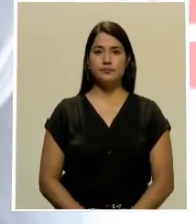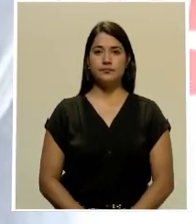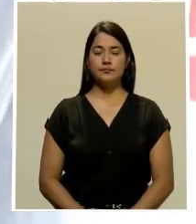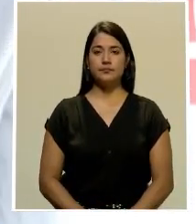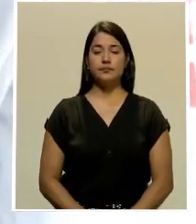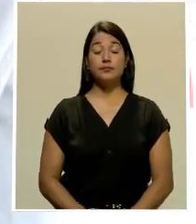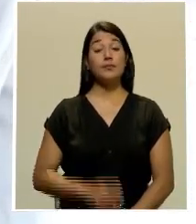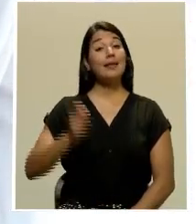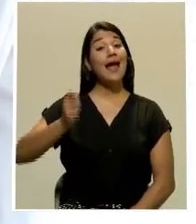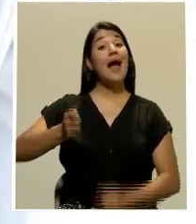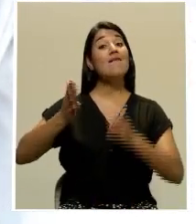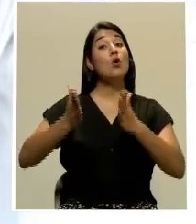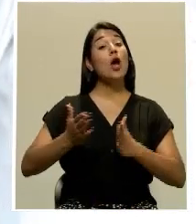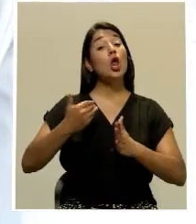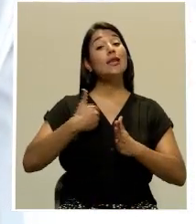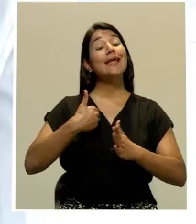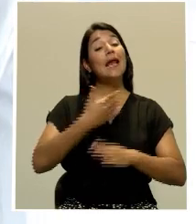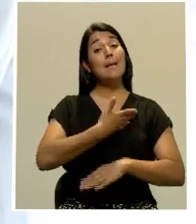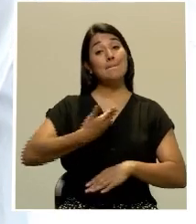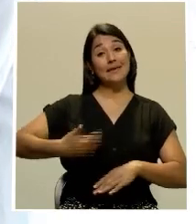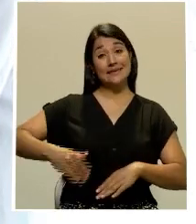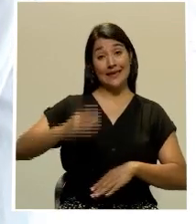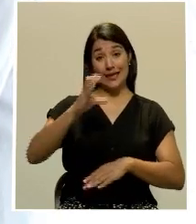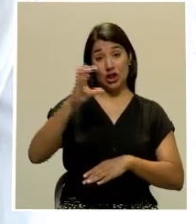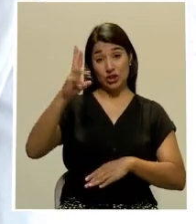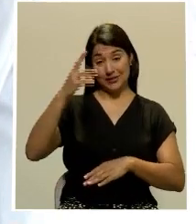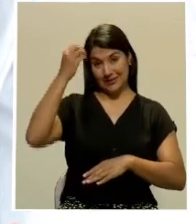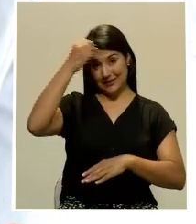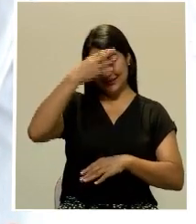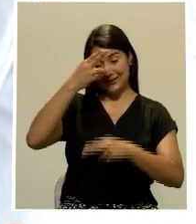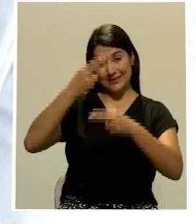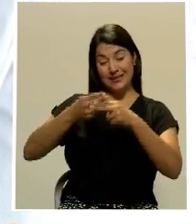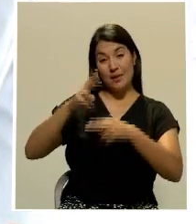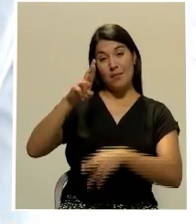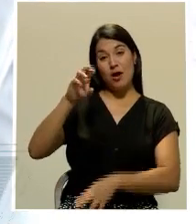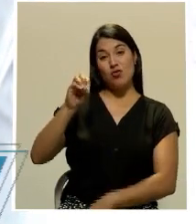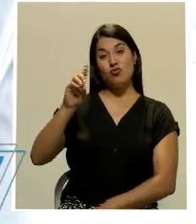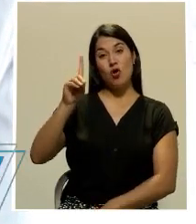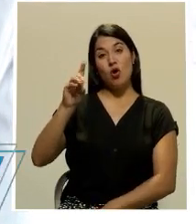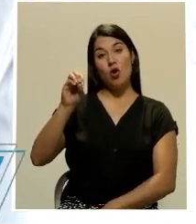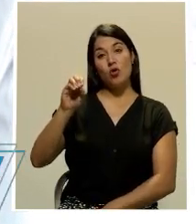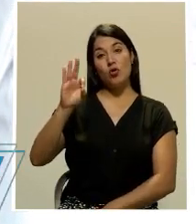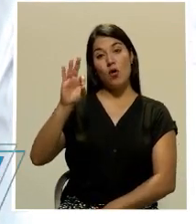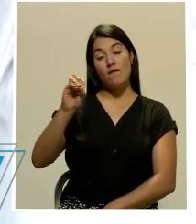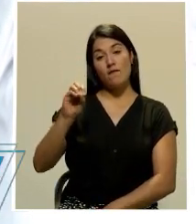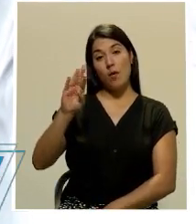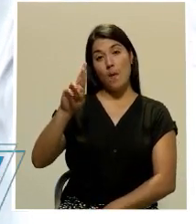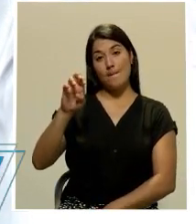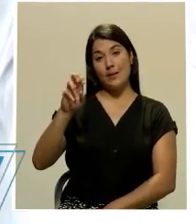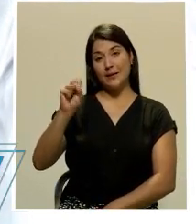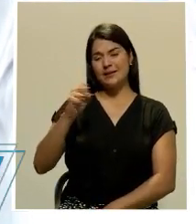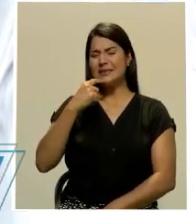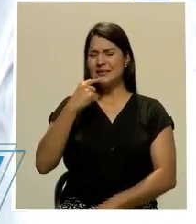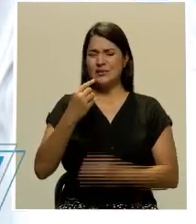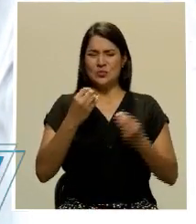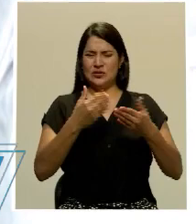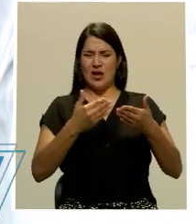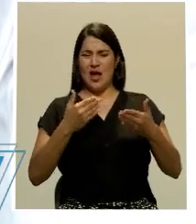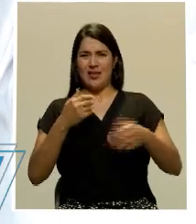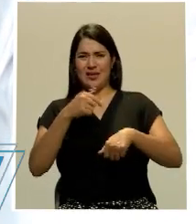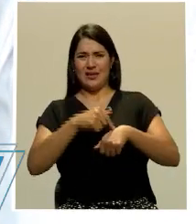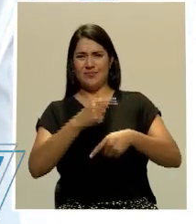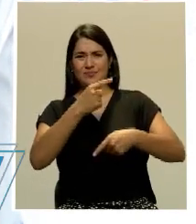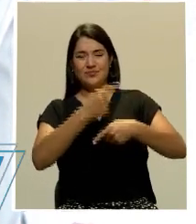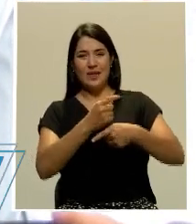El abogado del presidente de la República, Rodolfo Brenes, calificó de desafortunada y precipitada la investigación del Ministerio Público